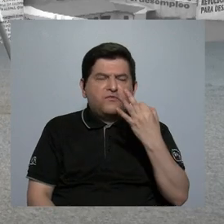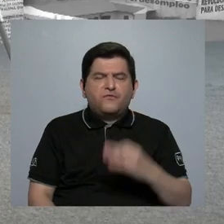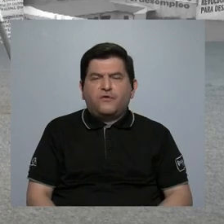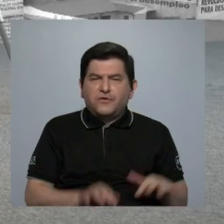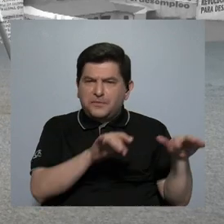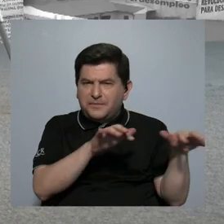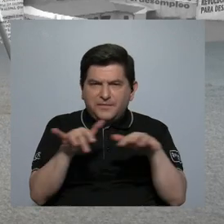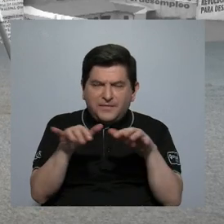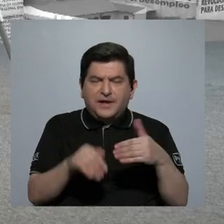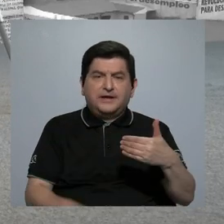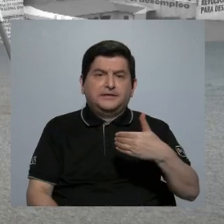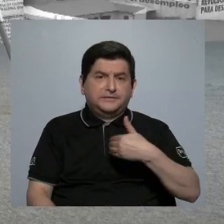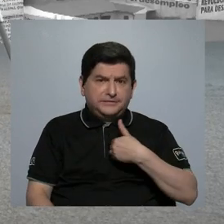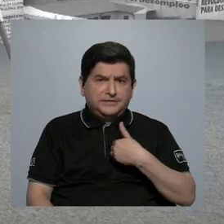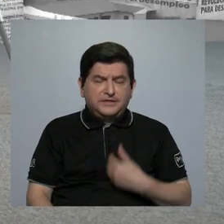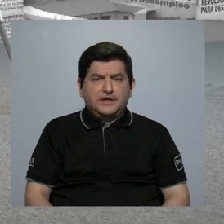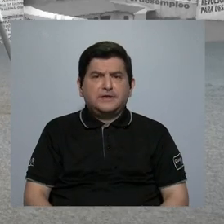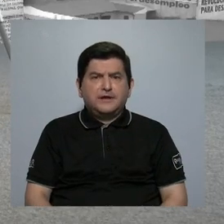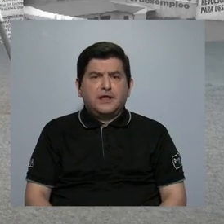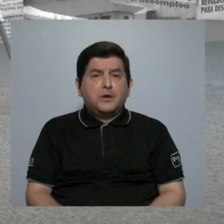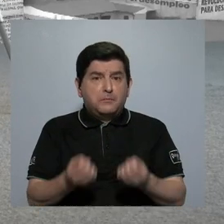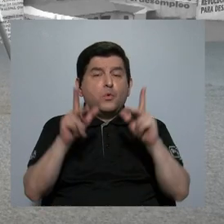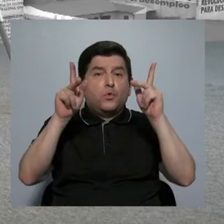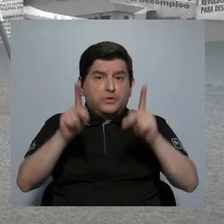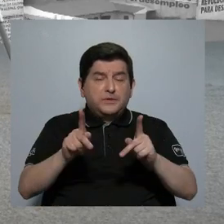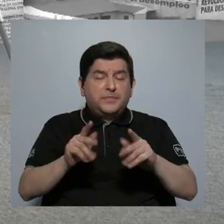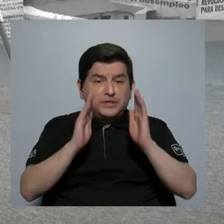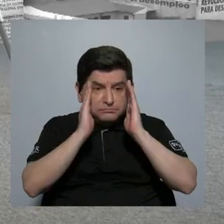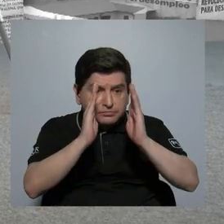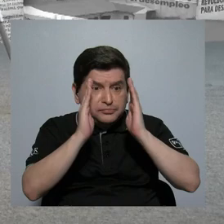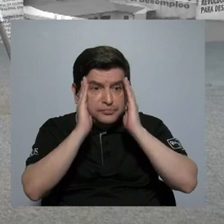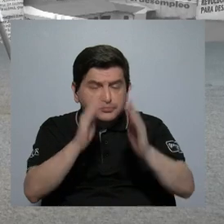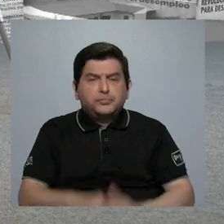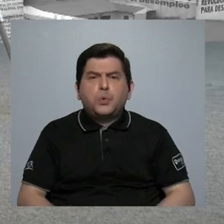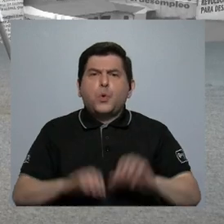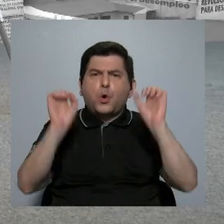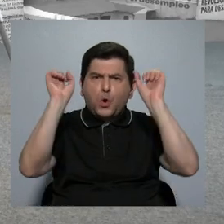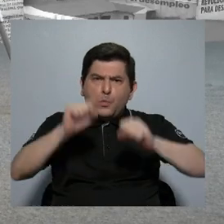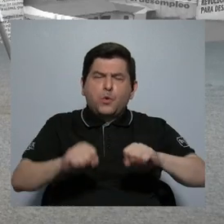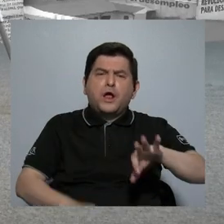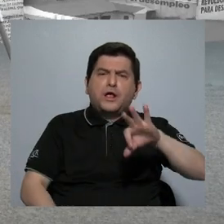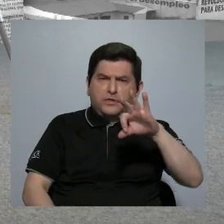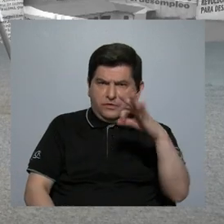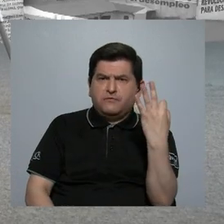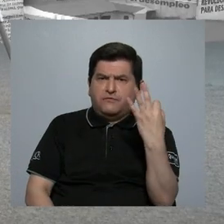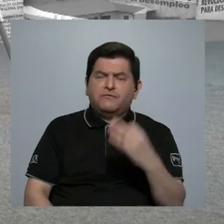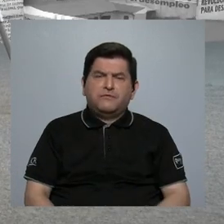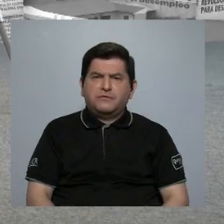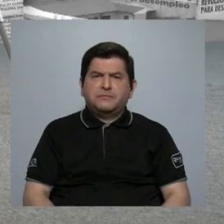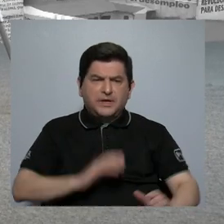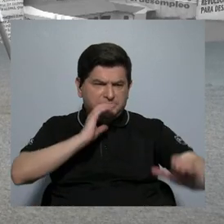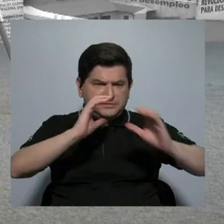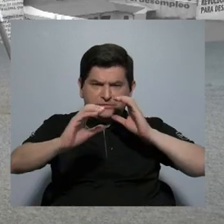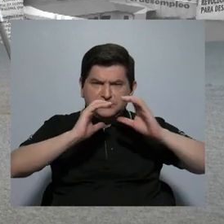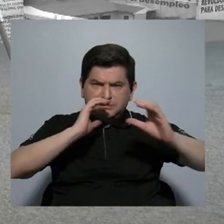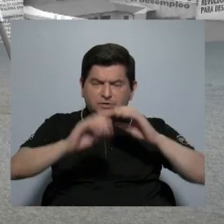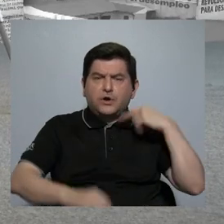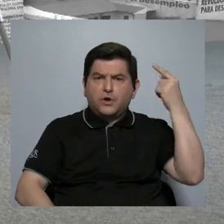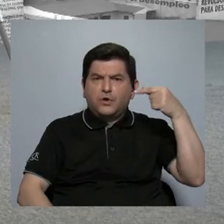digitales que tienen muchas personas seguidoras, y que pueden ser canales para que